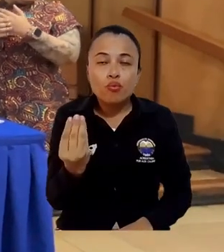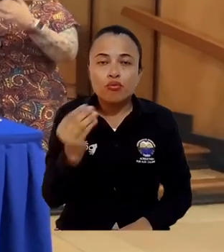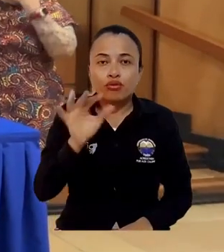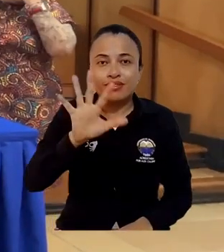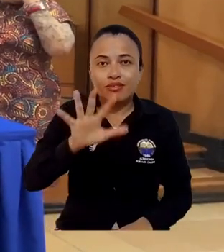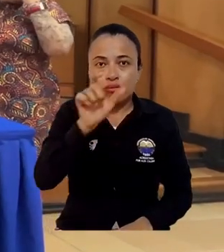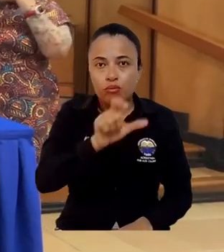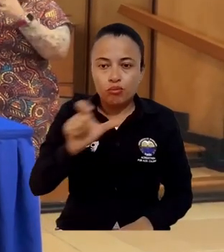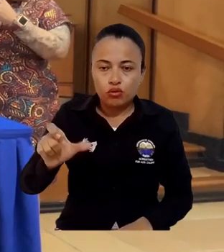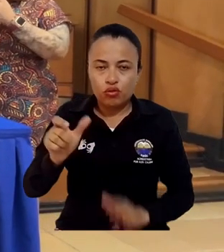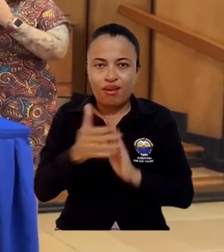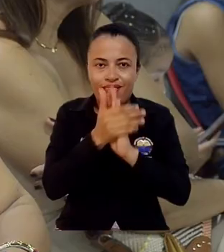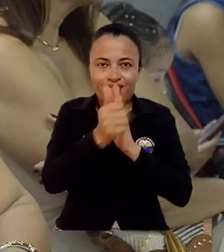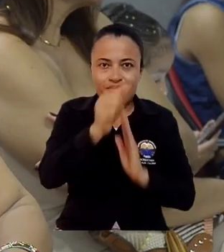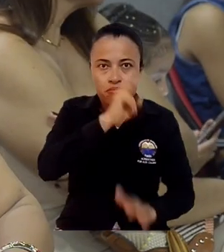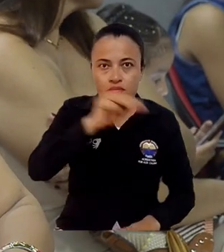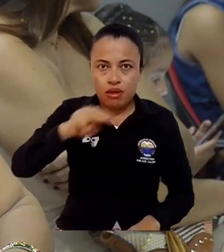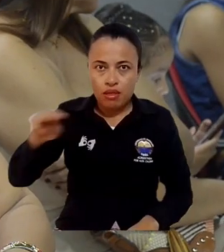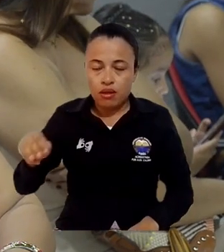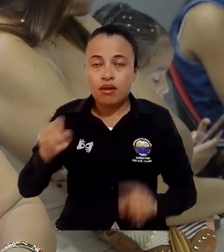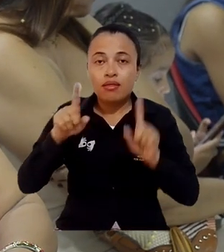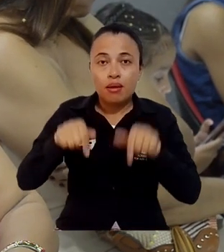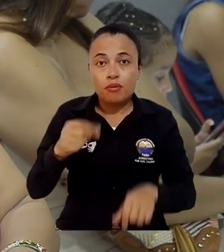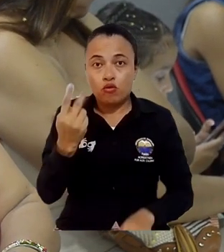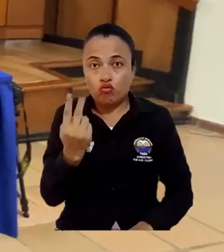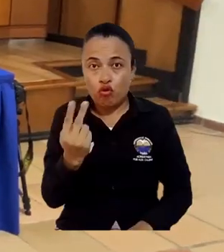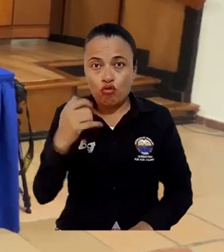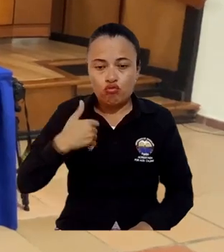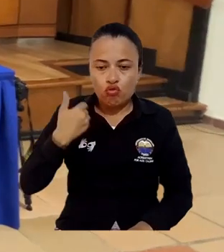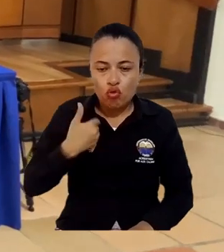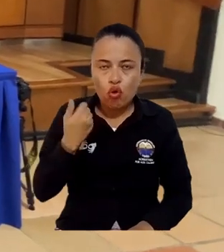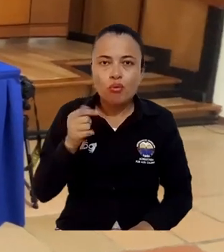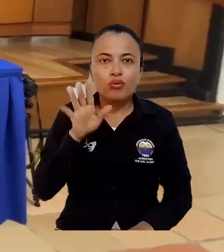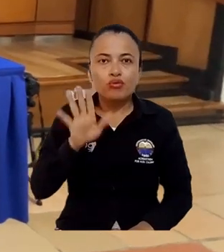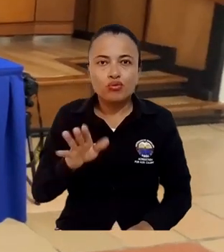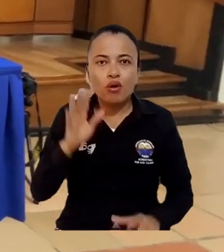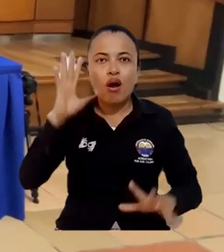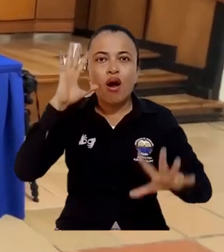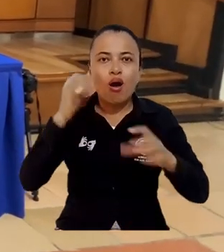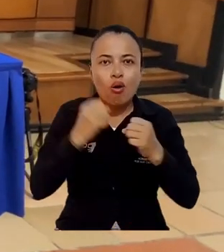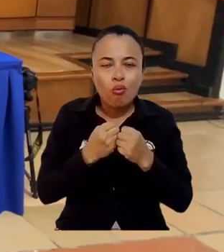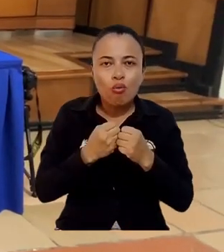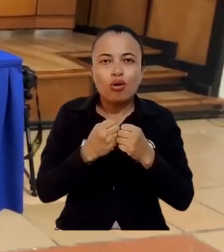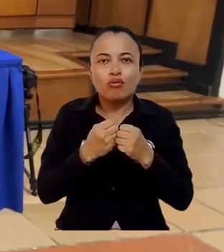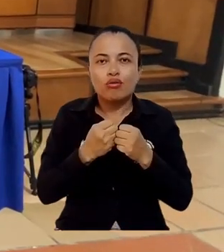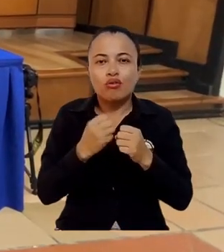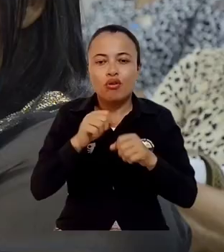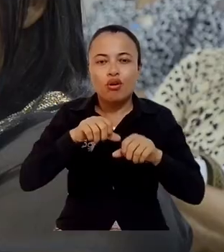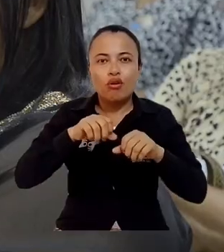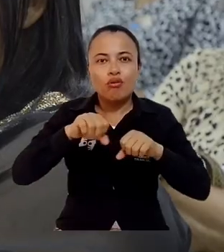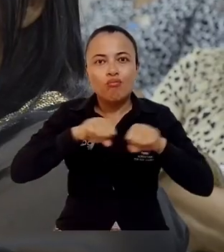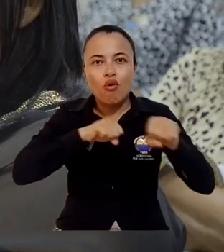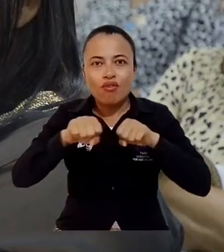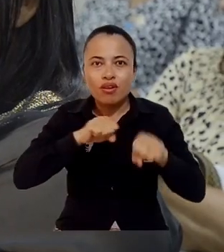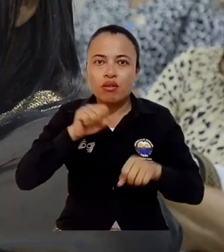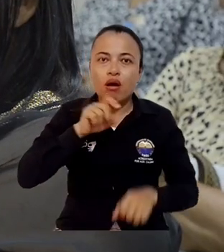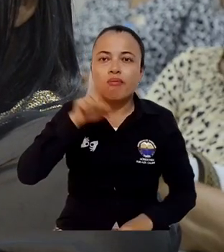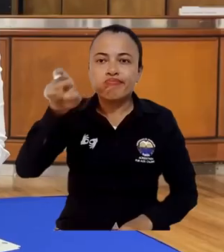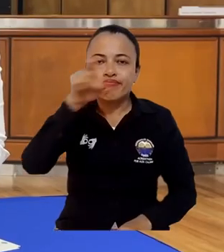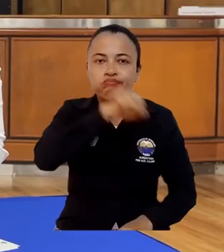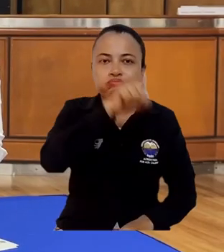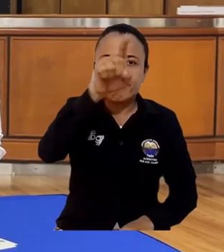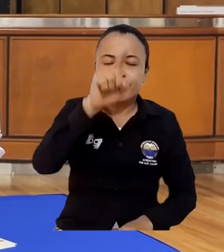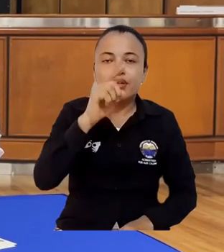Además, dos jóvenes que aprovecharon al máximo los convenios de movilidad de Unimagdalena con universidades del ámbito nacional e internacional.